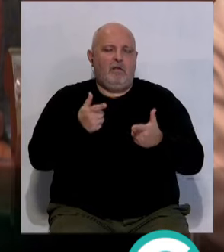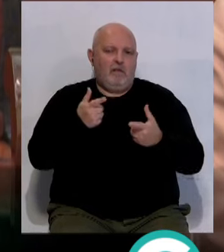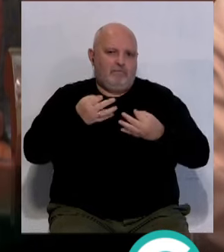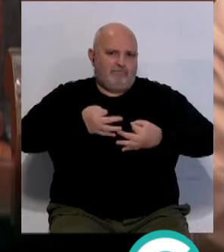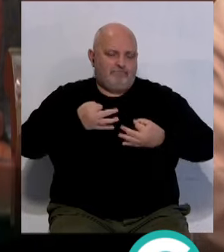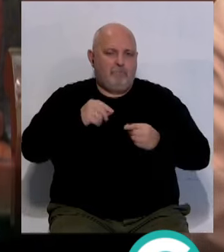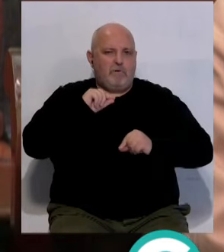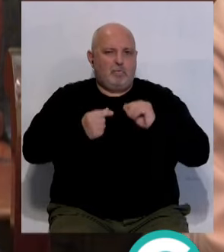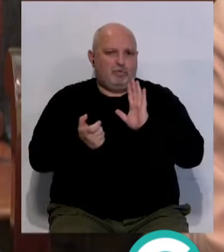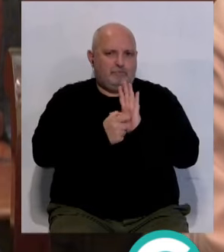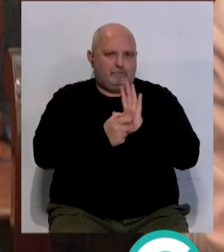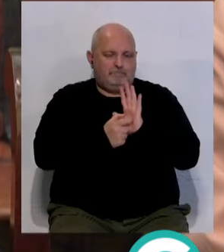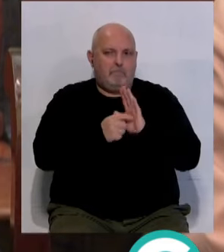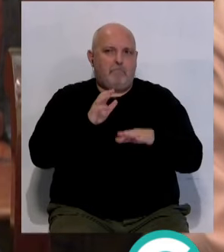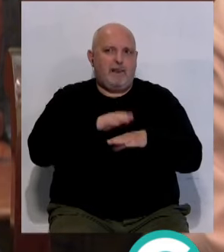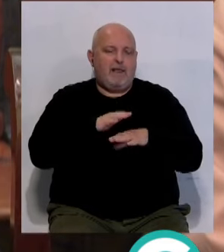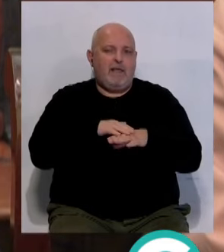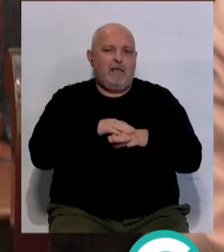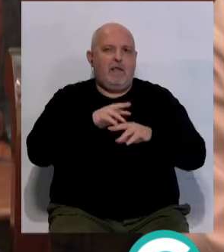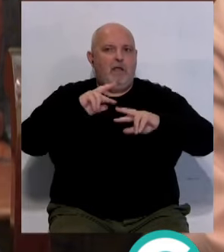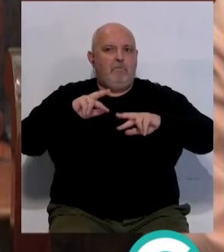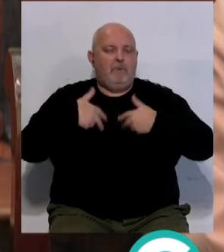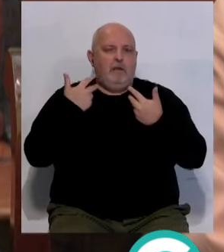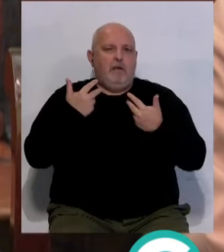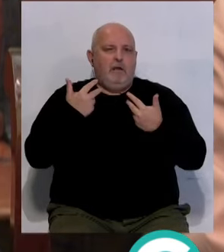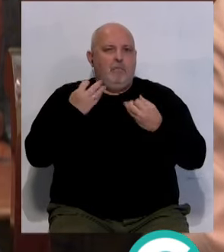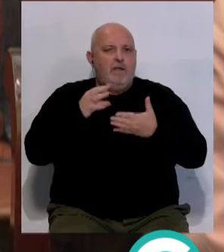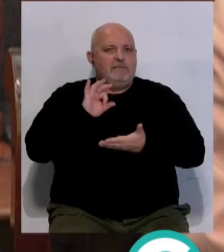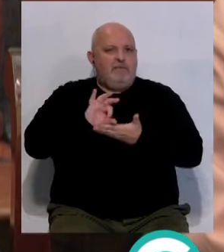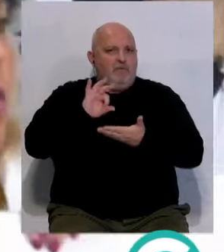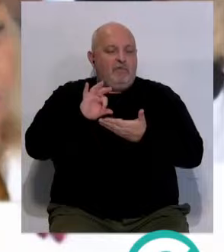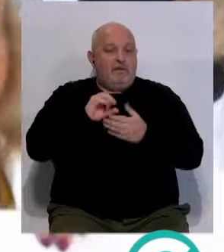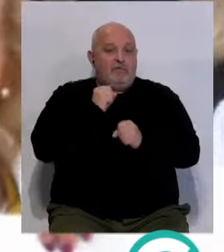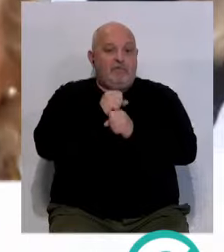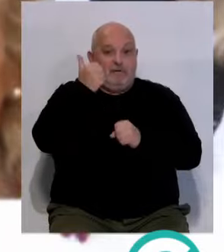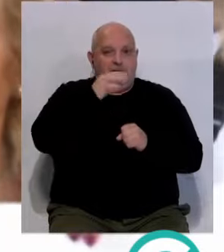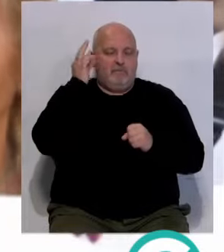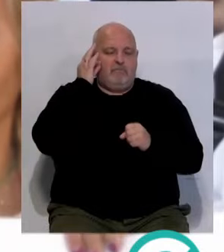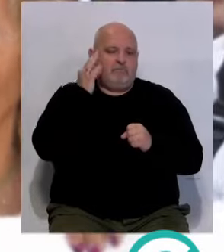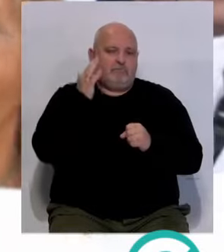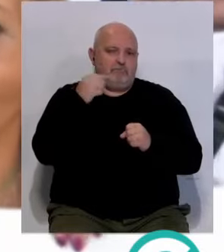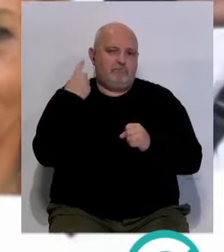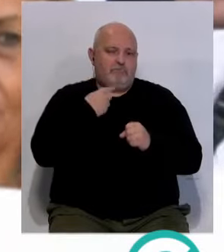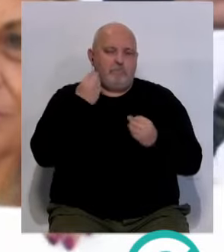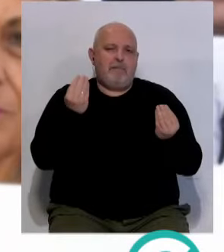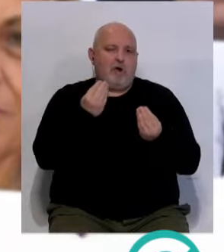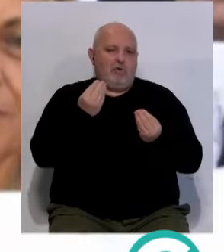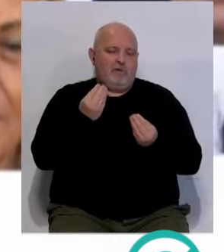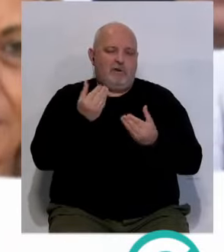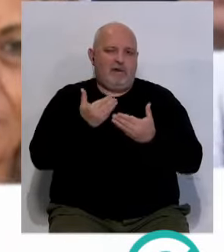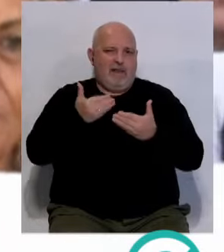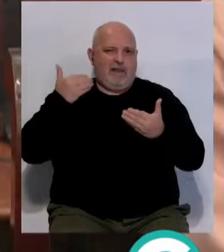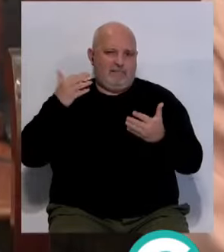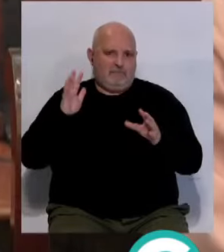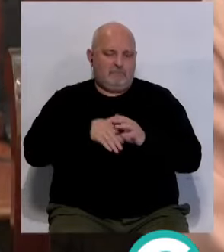dotado en el presupuesto para que eso nos permita dar un buen servicio y que las trabajadoras estén en una situación mejor de la que estaban. Hoy